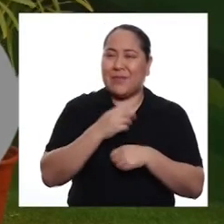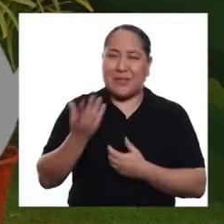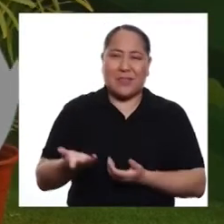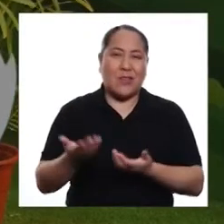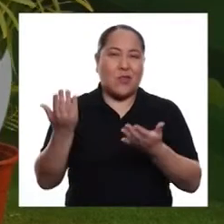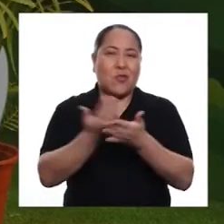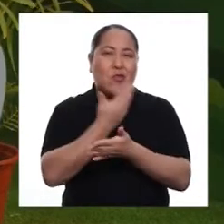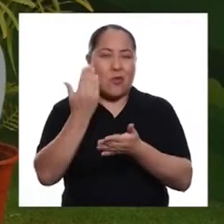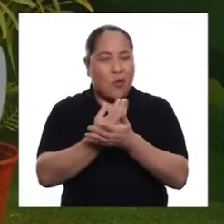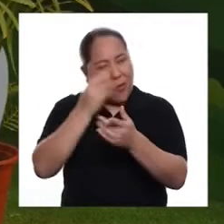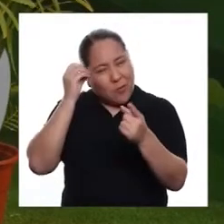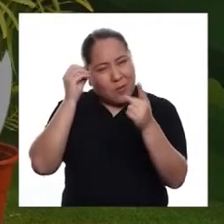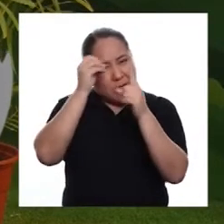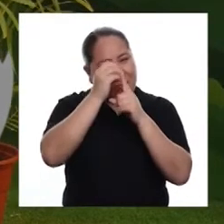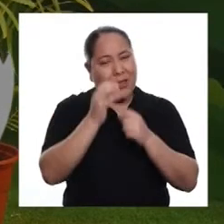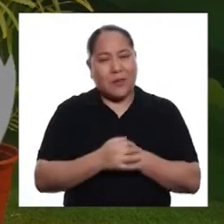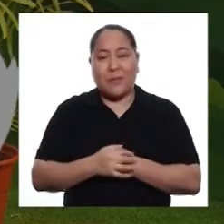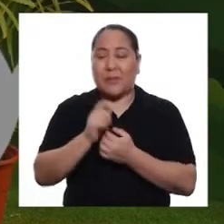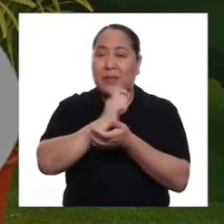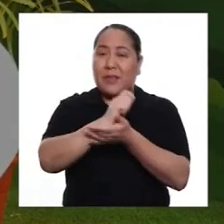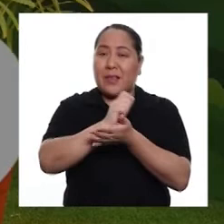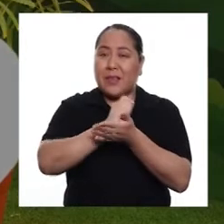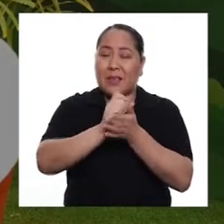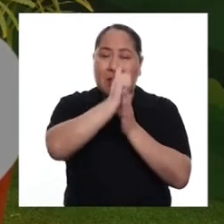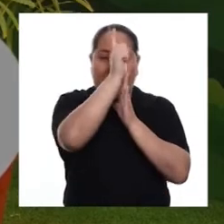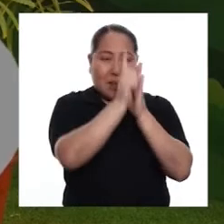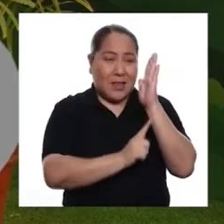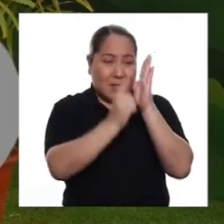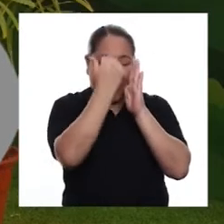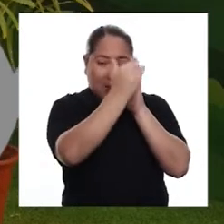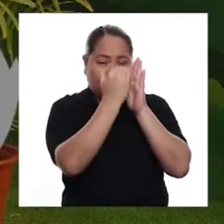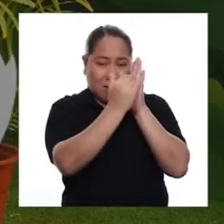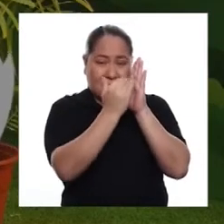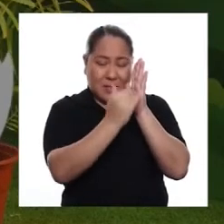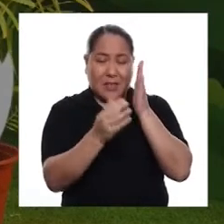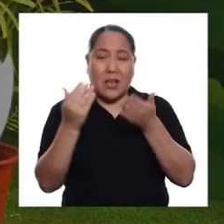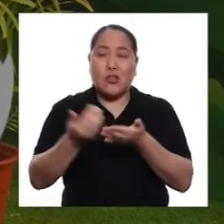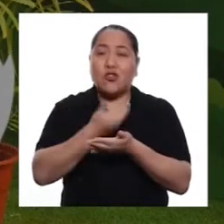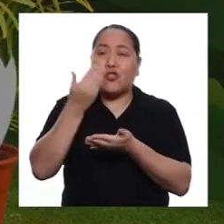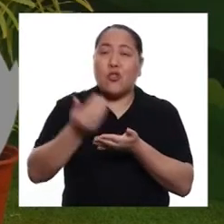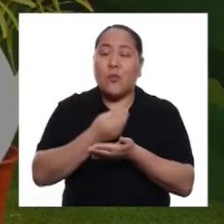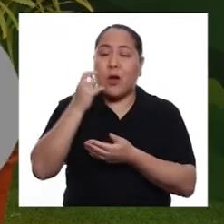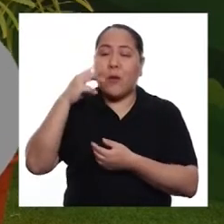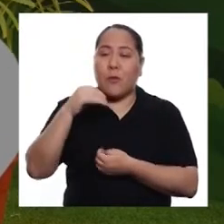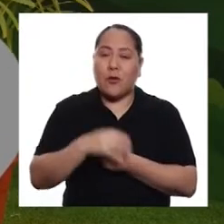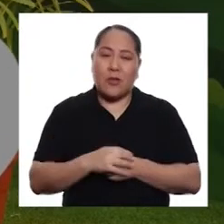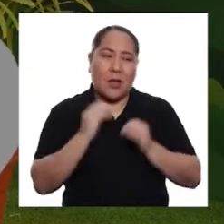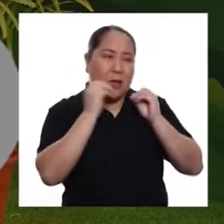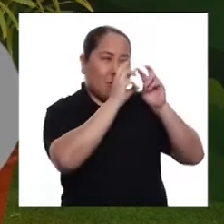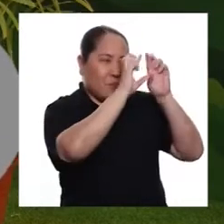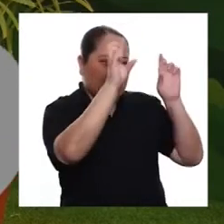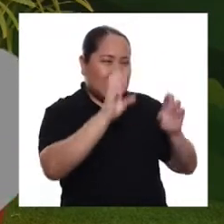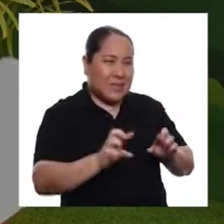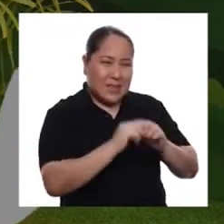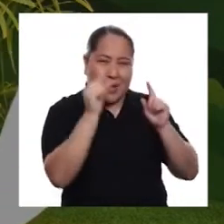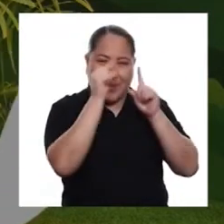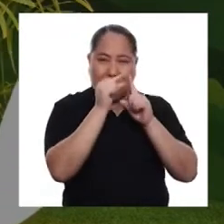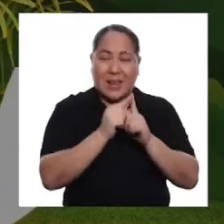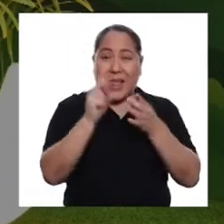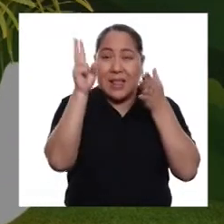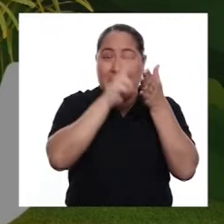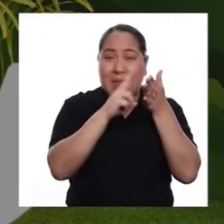momento de darles una nueva misión. Reescribir la lista de ingredientes de la sopa de Mote en la pizarra